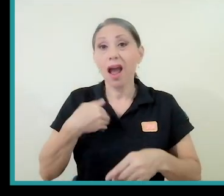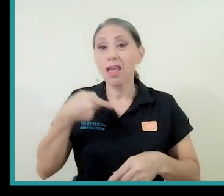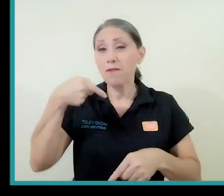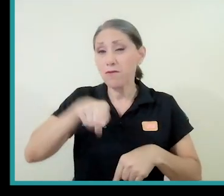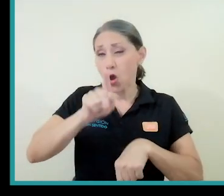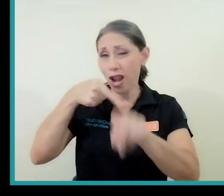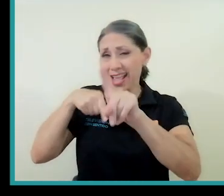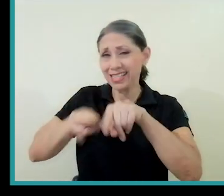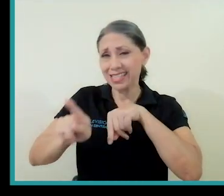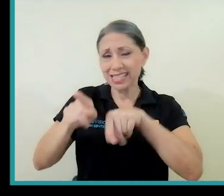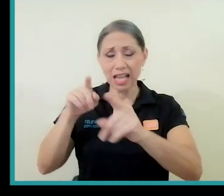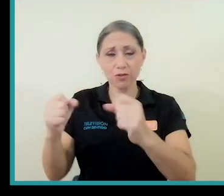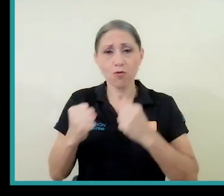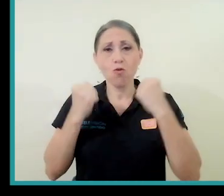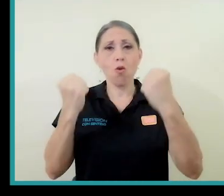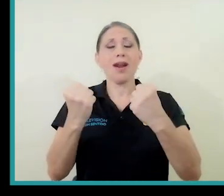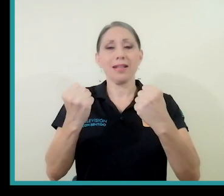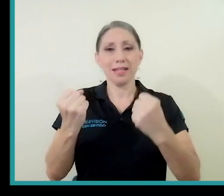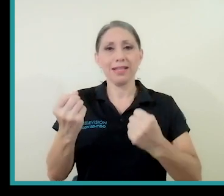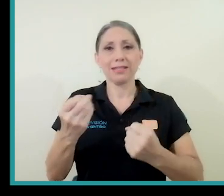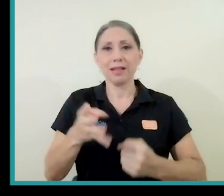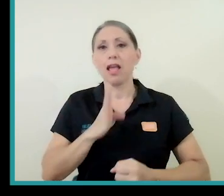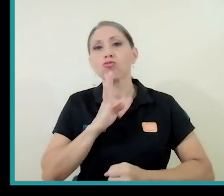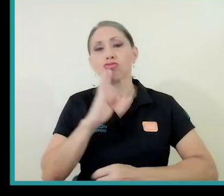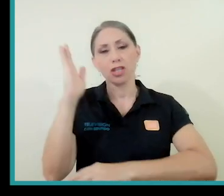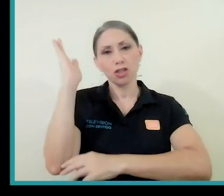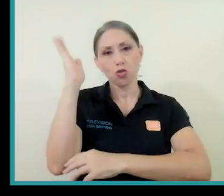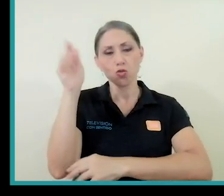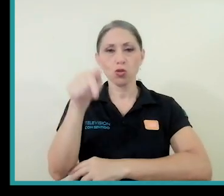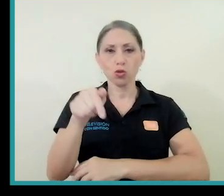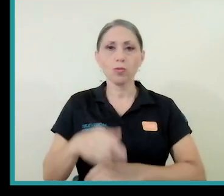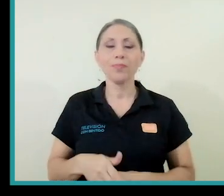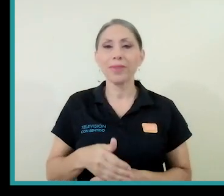muy fuertes dentro de los discursos.